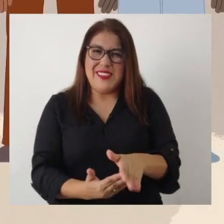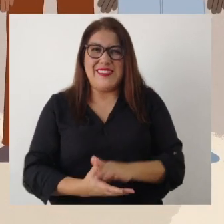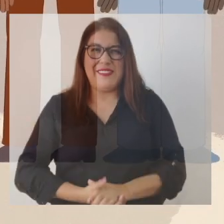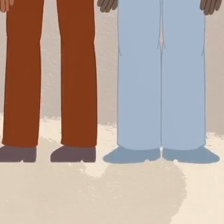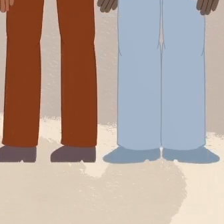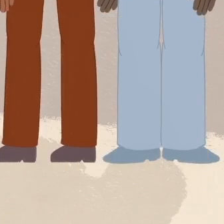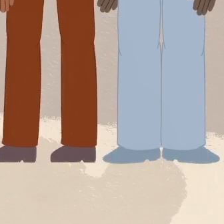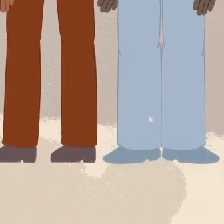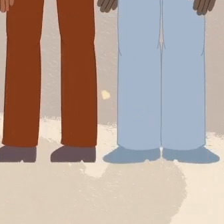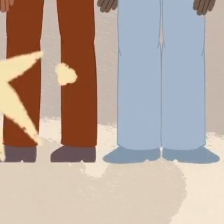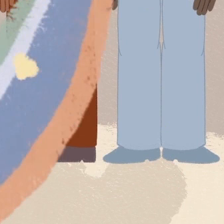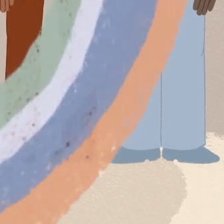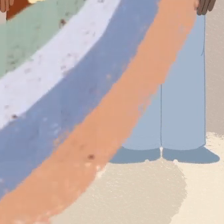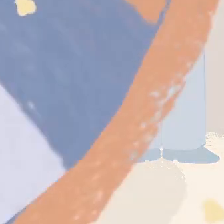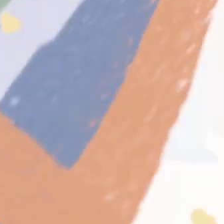libres de violencia.